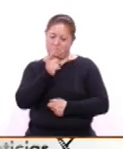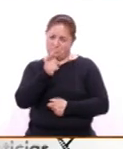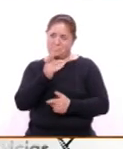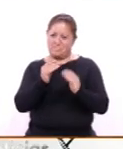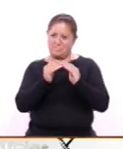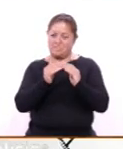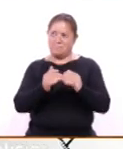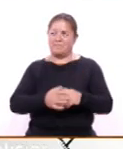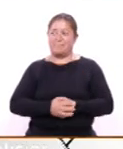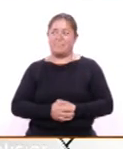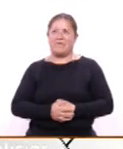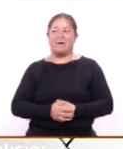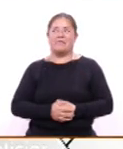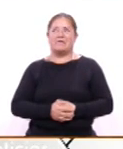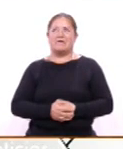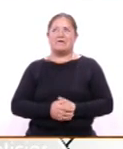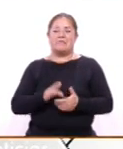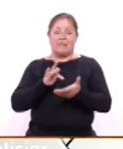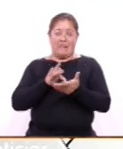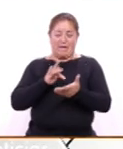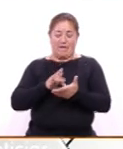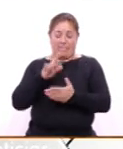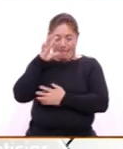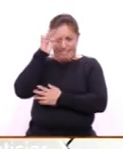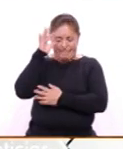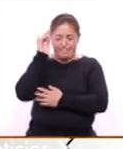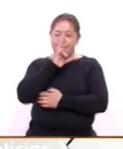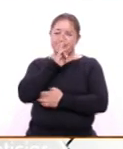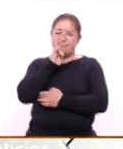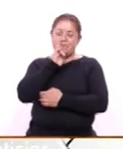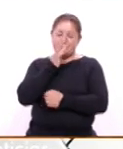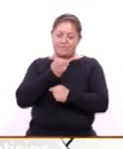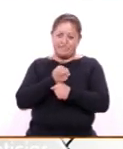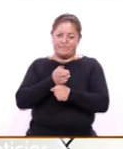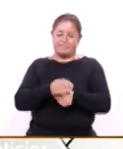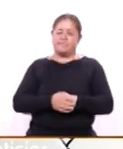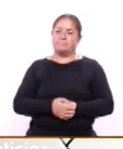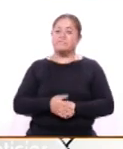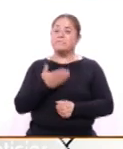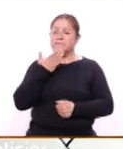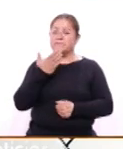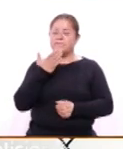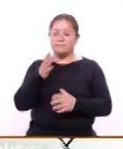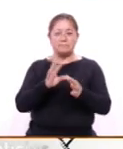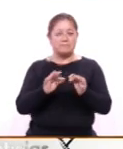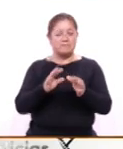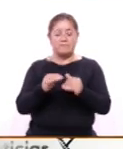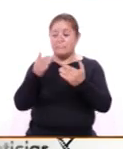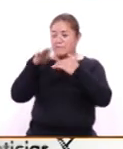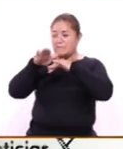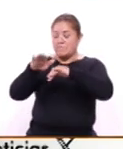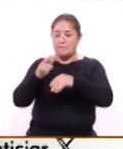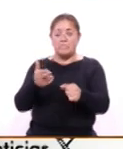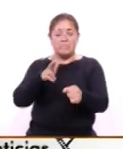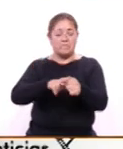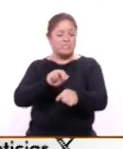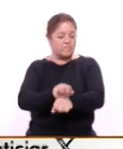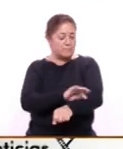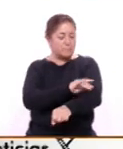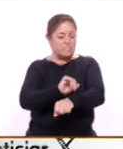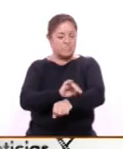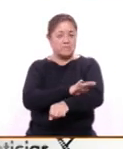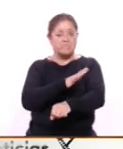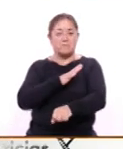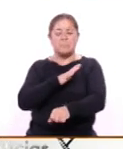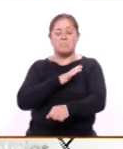casa. Gracias a Coracyt Noticias por el espacio. Bien, pues vamos a hablar hoy acerca de la clínica de emociones que ofrece